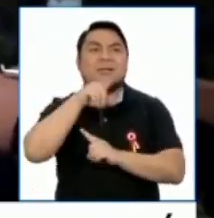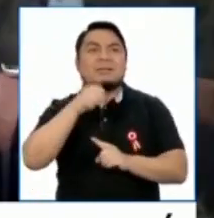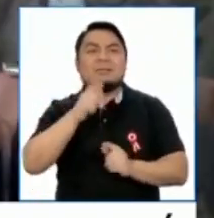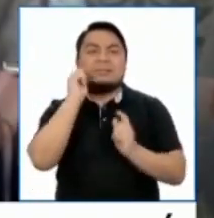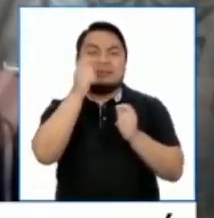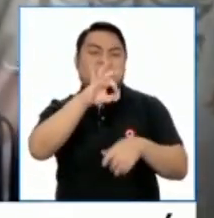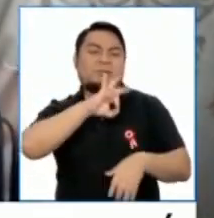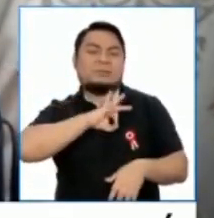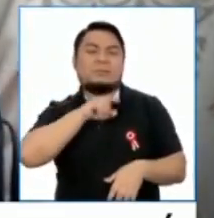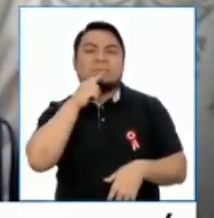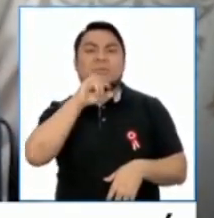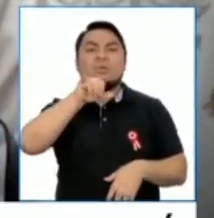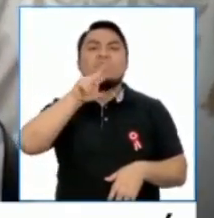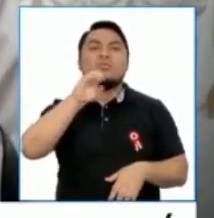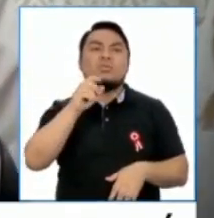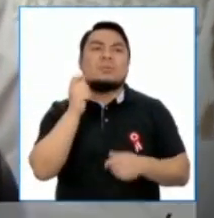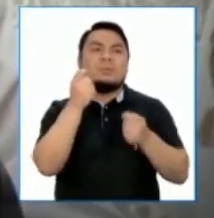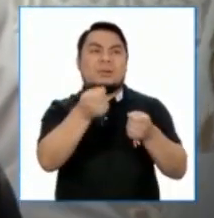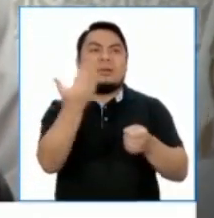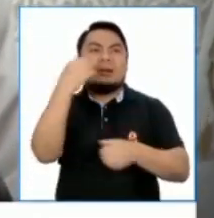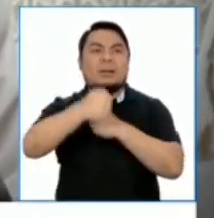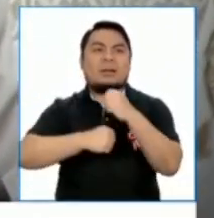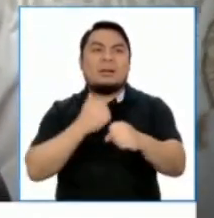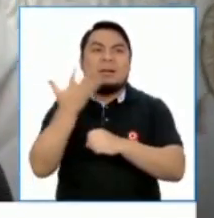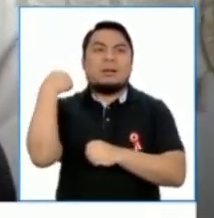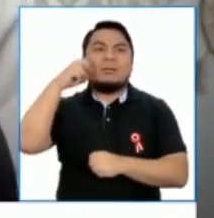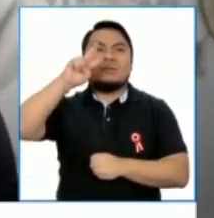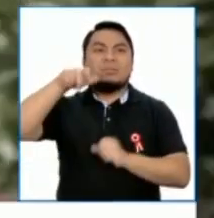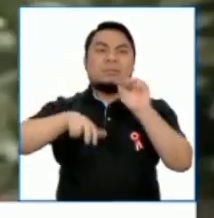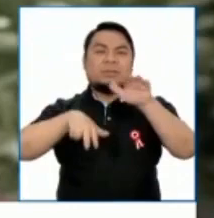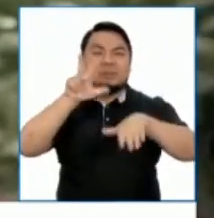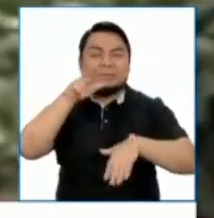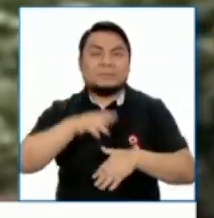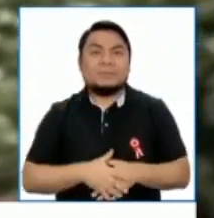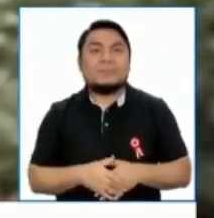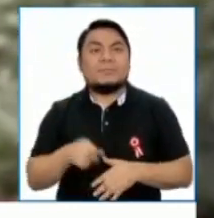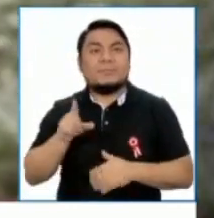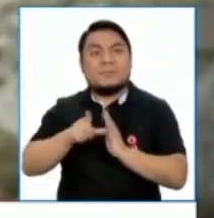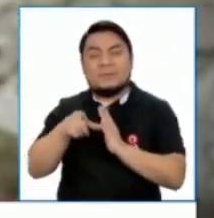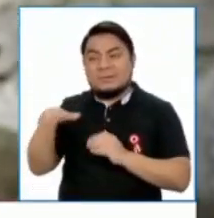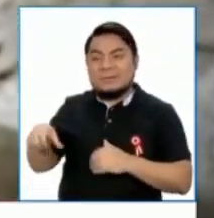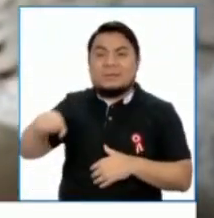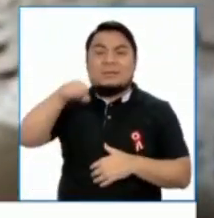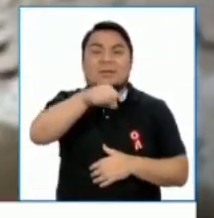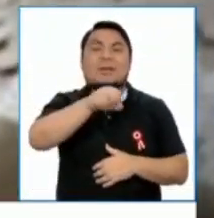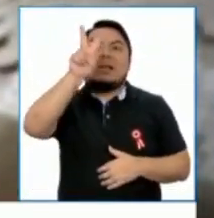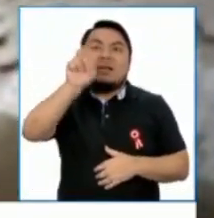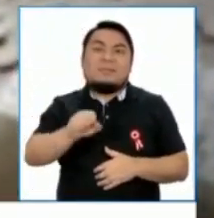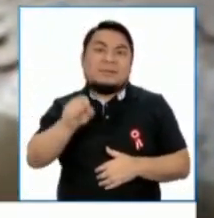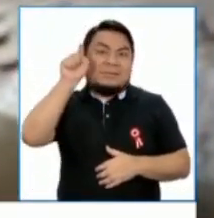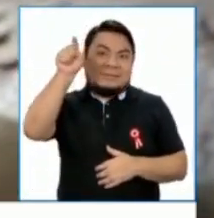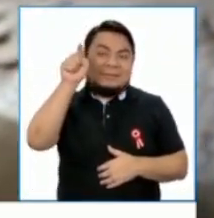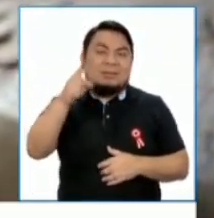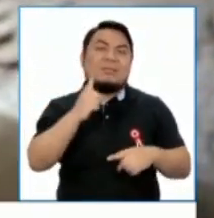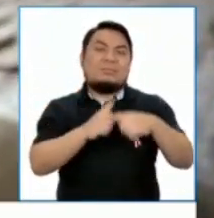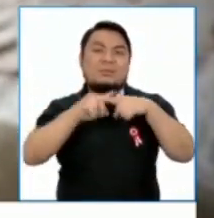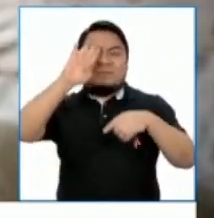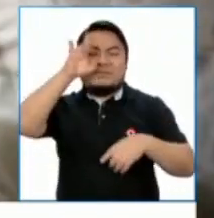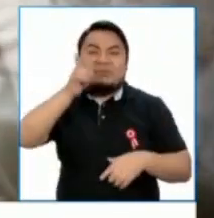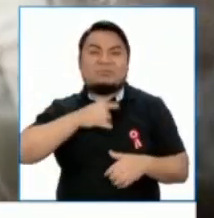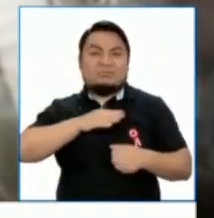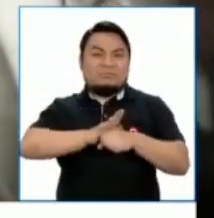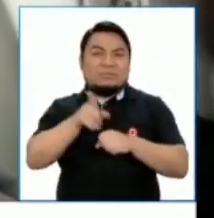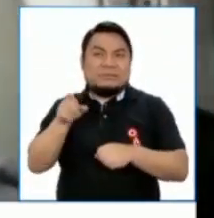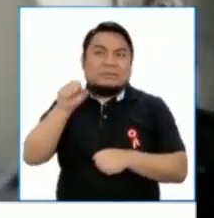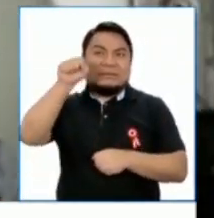el premio Julio Ramón Ribeiro en el año 2013. Fue trasladado a la Villa Panamericana tras dar positivo al COVID